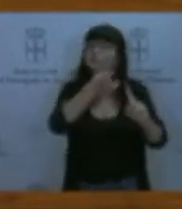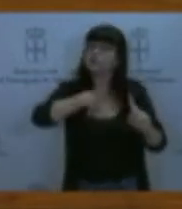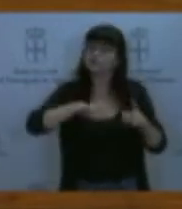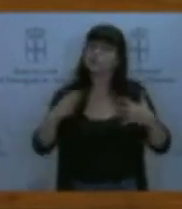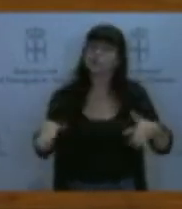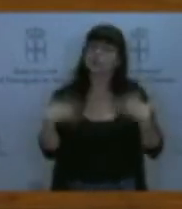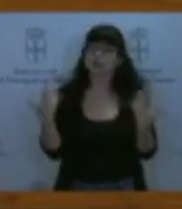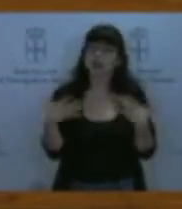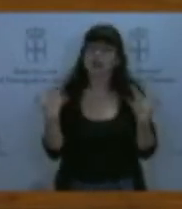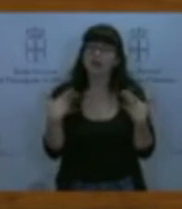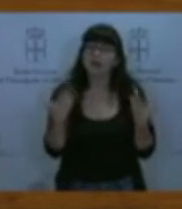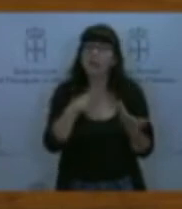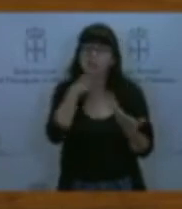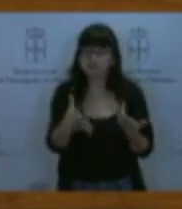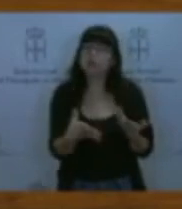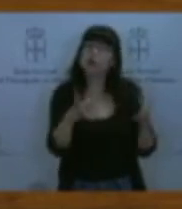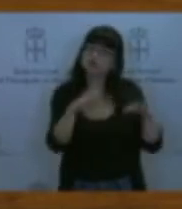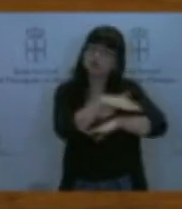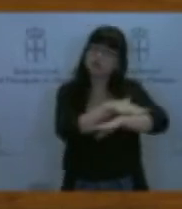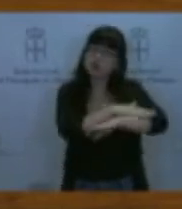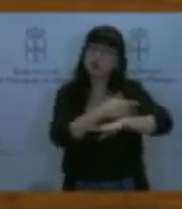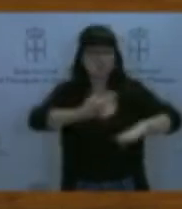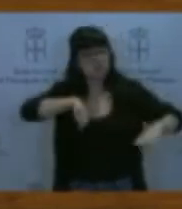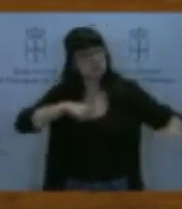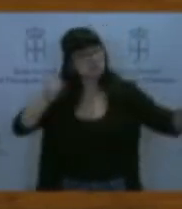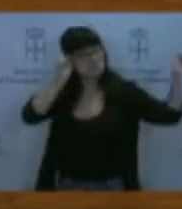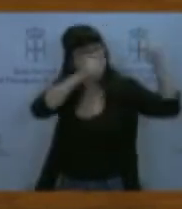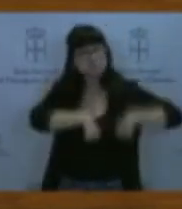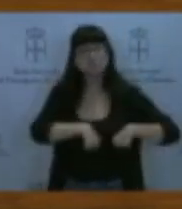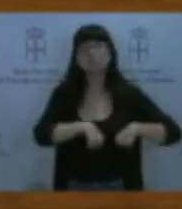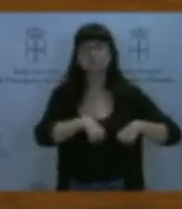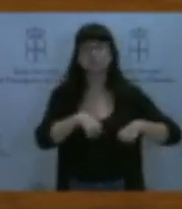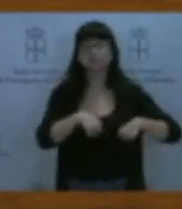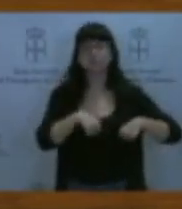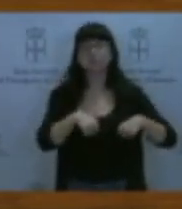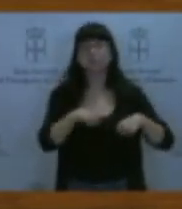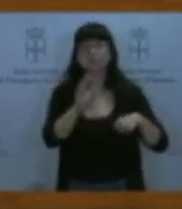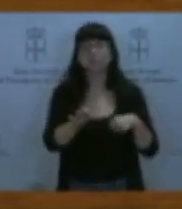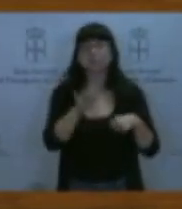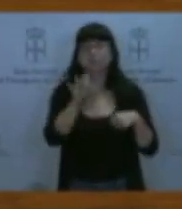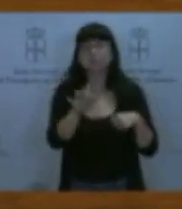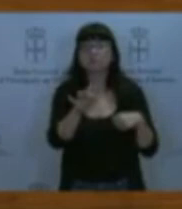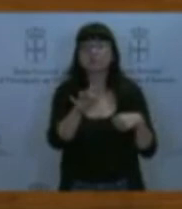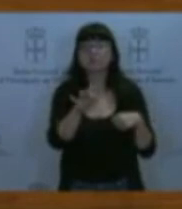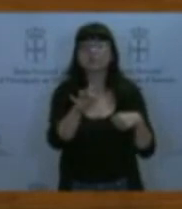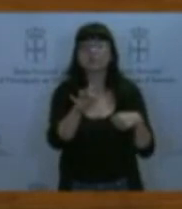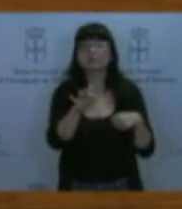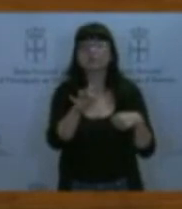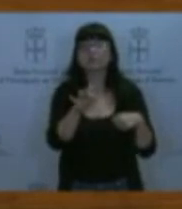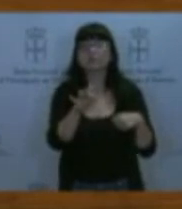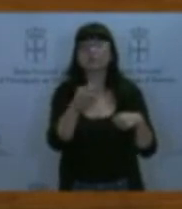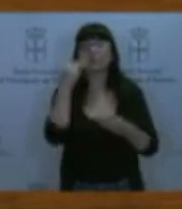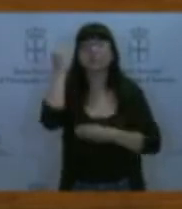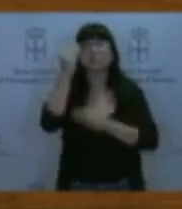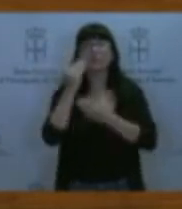Gobierno en este sentido y poder hacer realidad una medida que entendemos que va a ser beneficiosa se